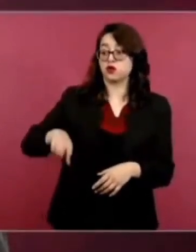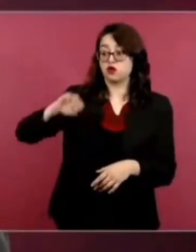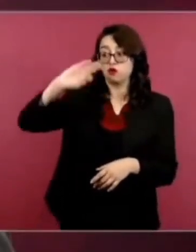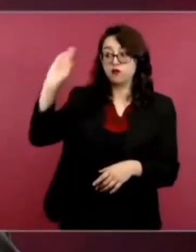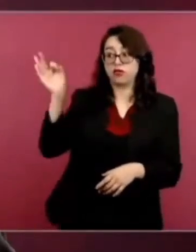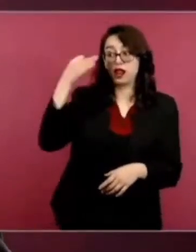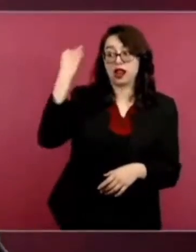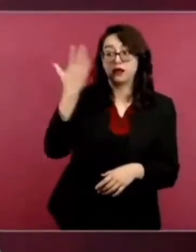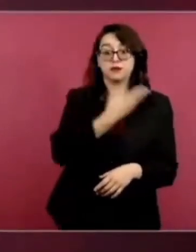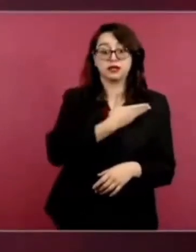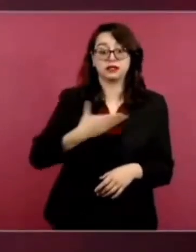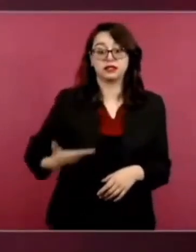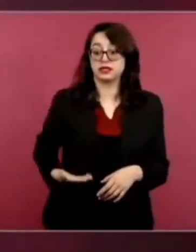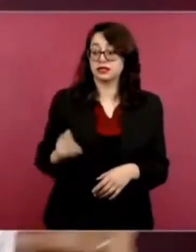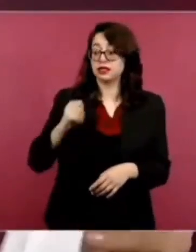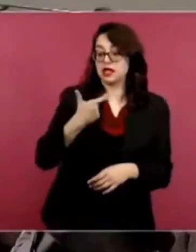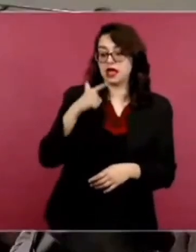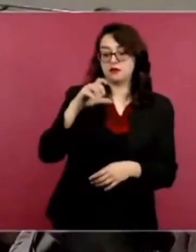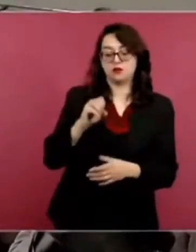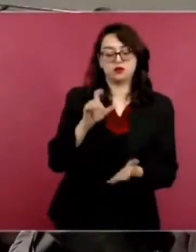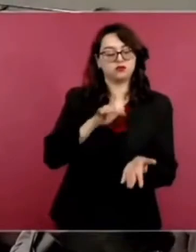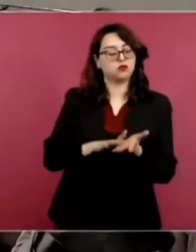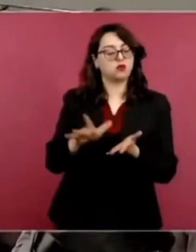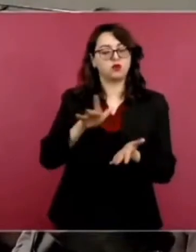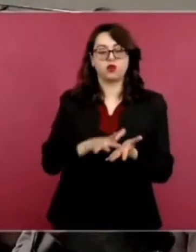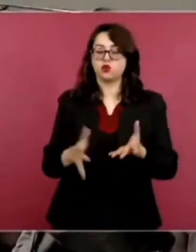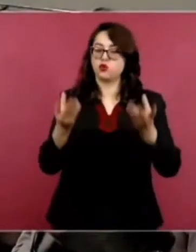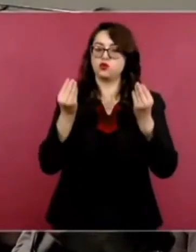Manuel López Obrador. Muchas gracias.